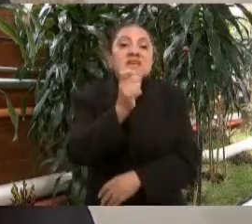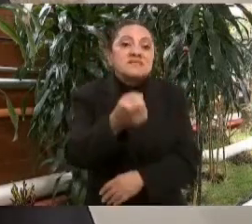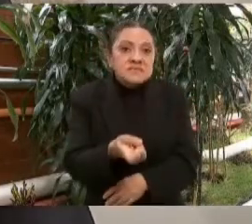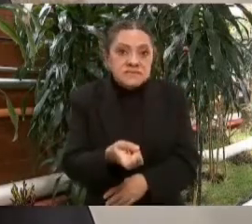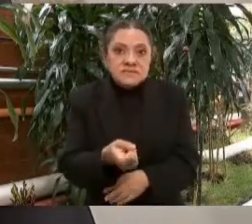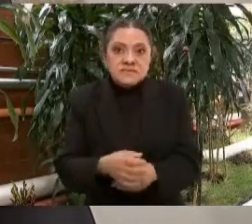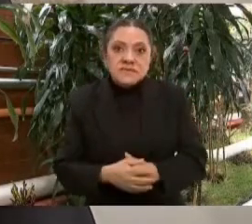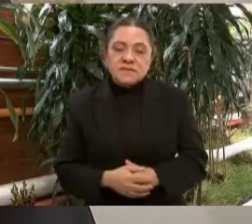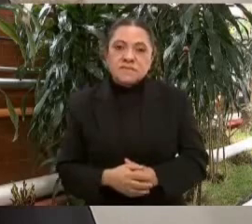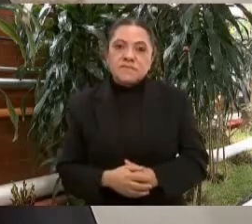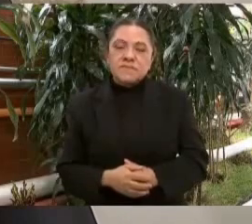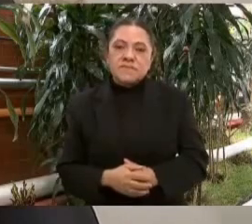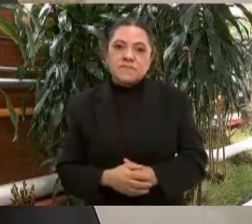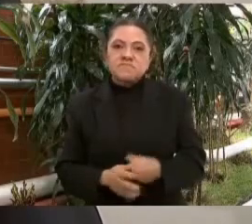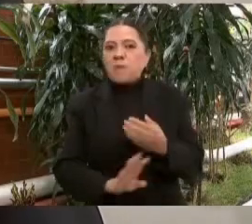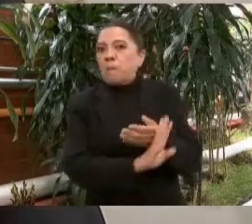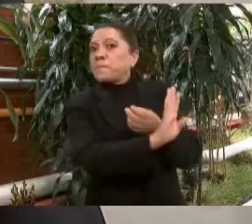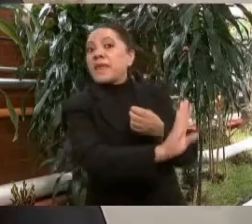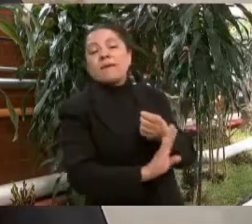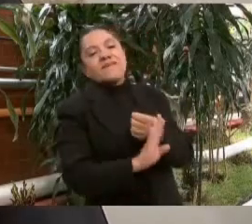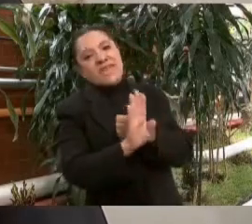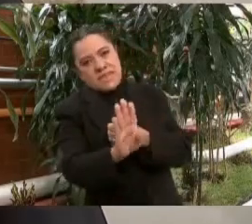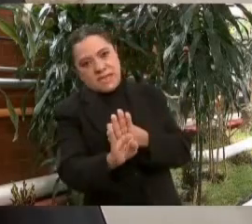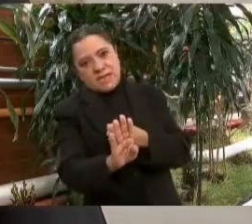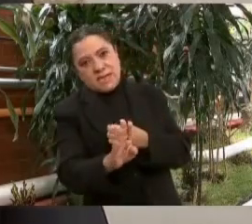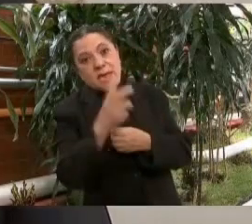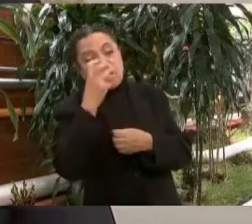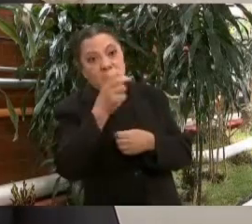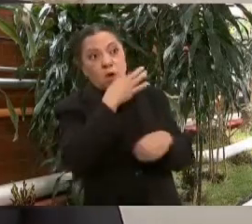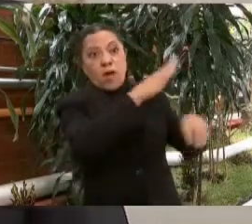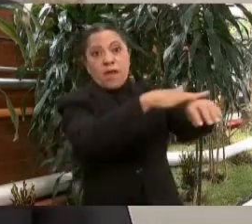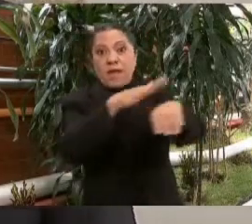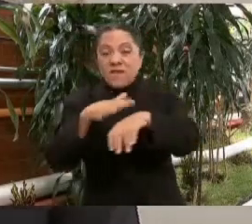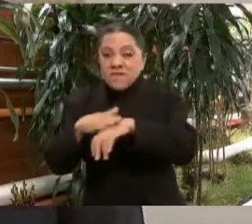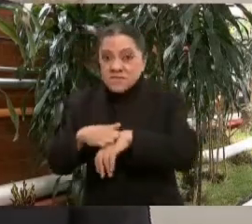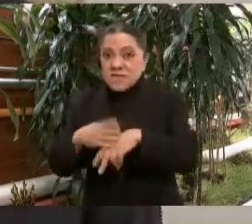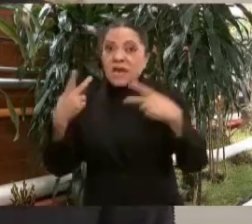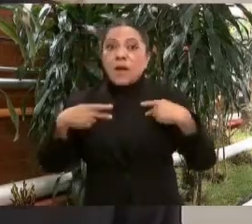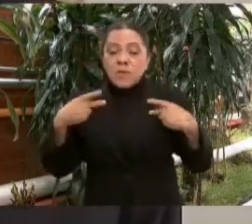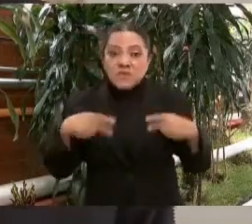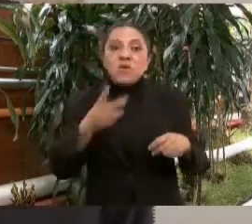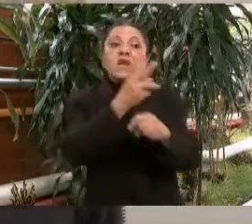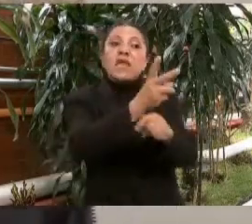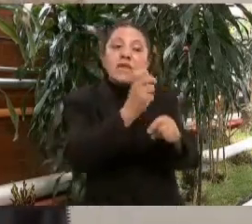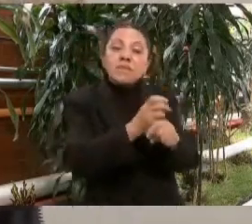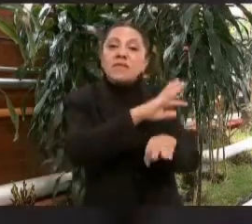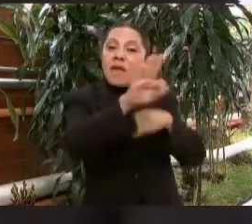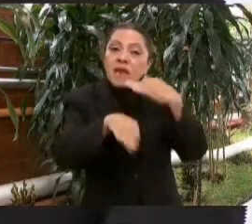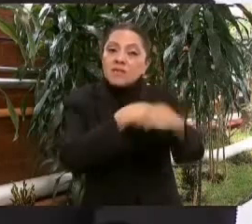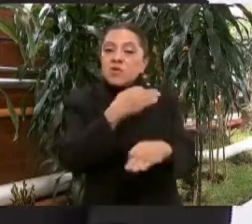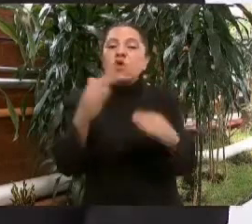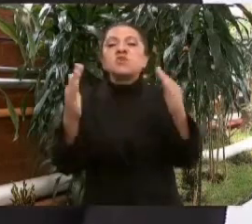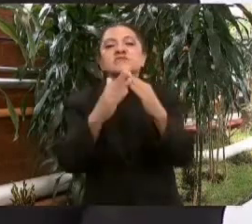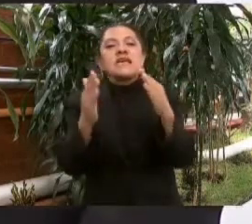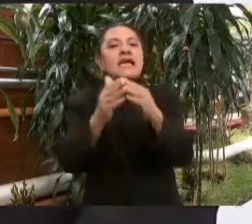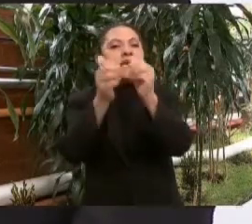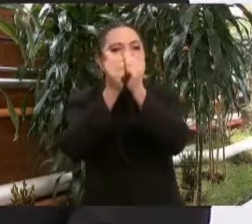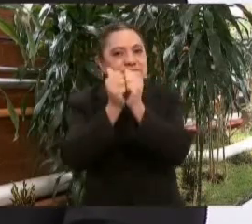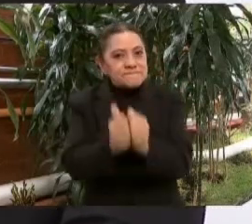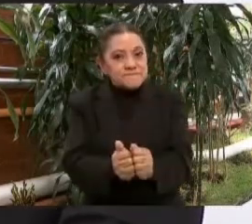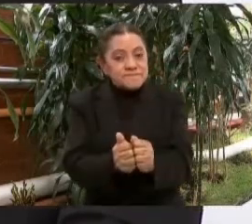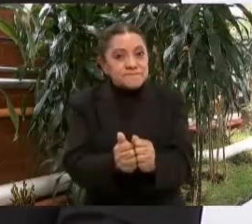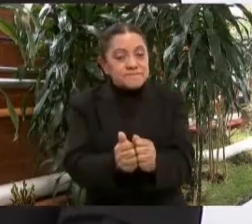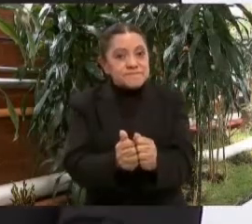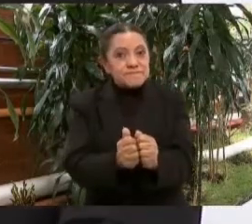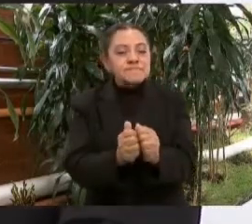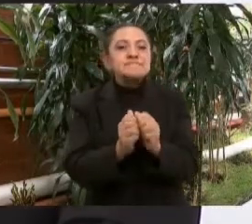lo preventivo, el que ayudara a la gente quedándose en casa, las